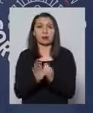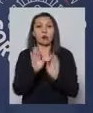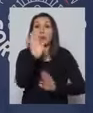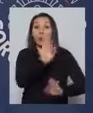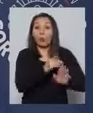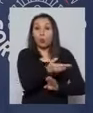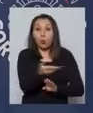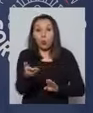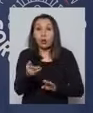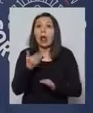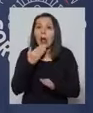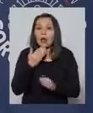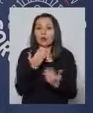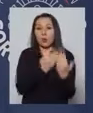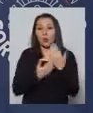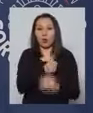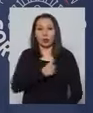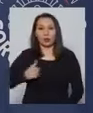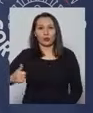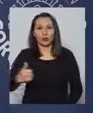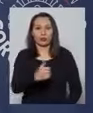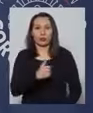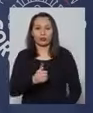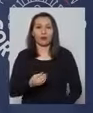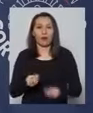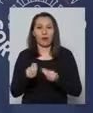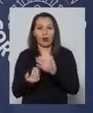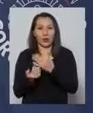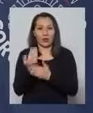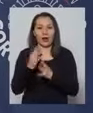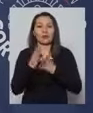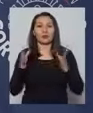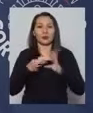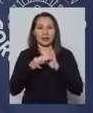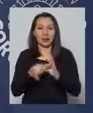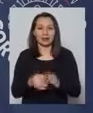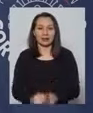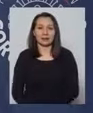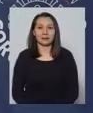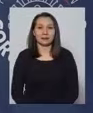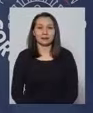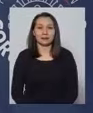Cuídese y de esa manera nos vamos a cuidar todos. Buenos días y muchas gracias.